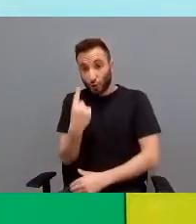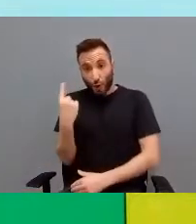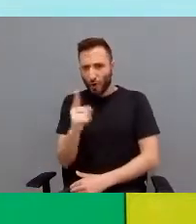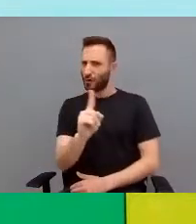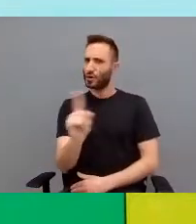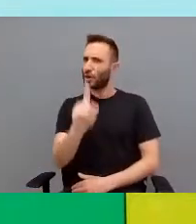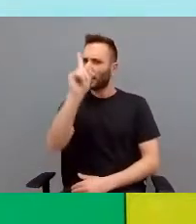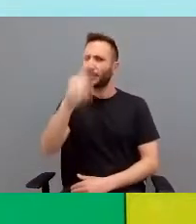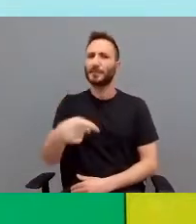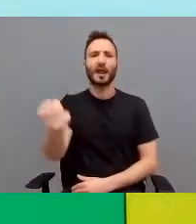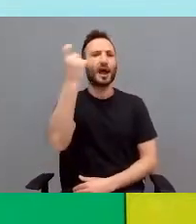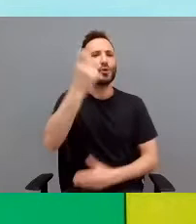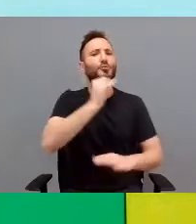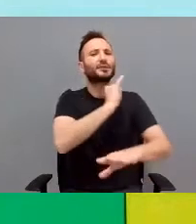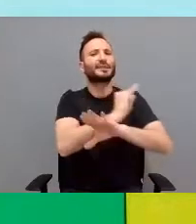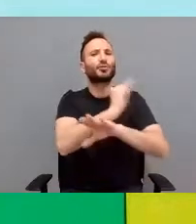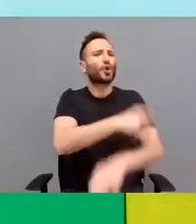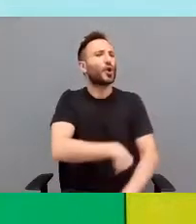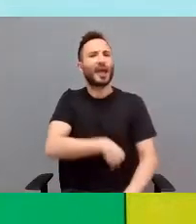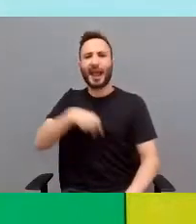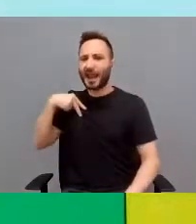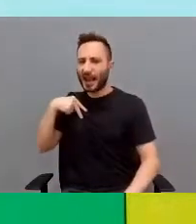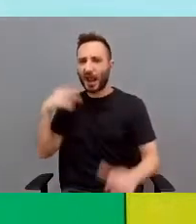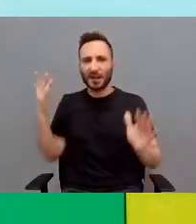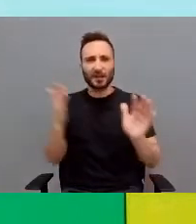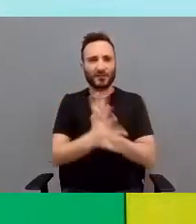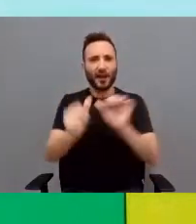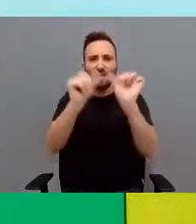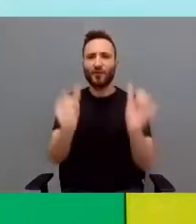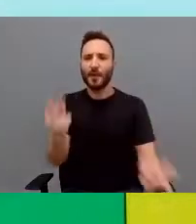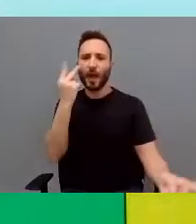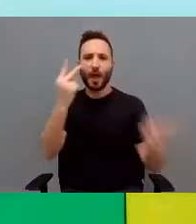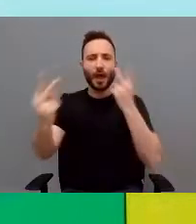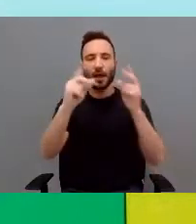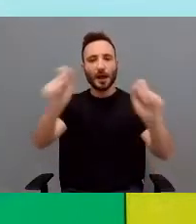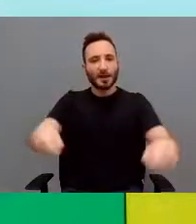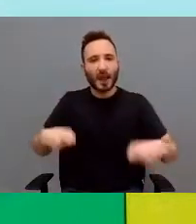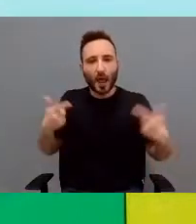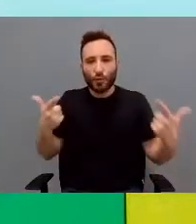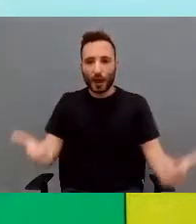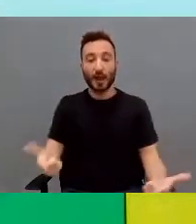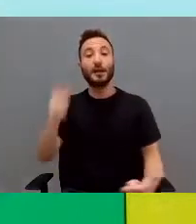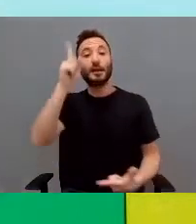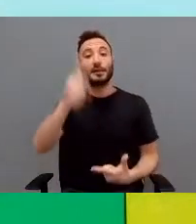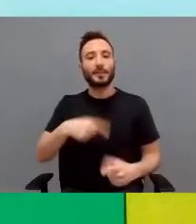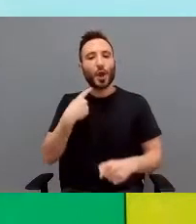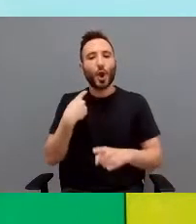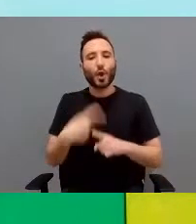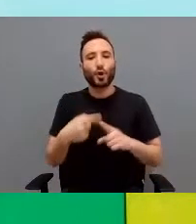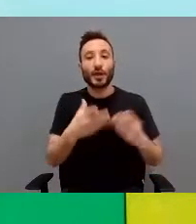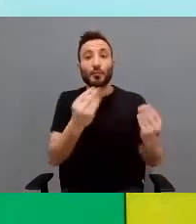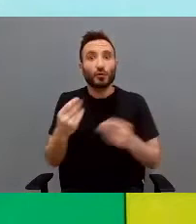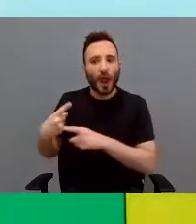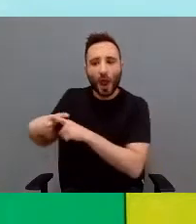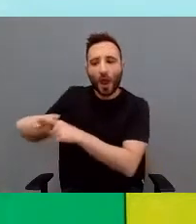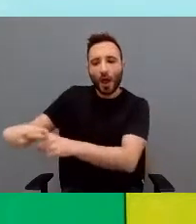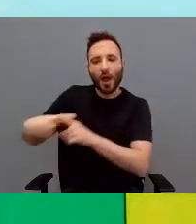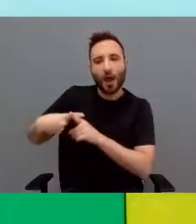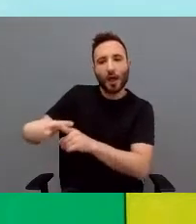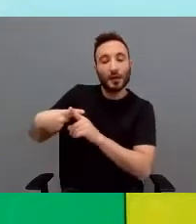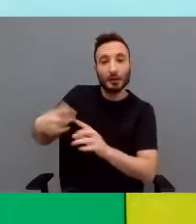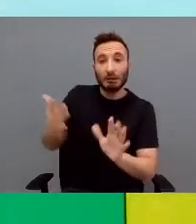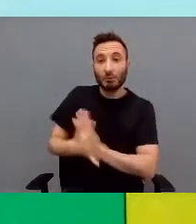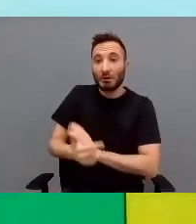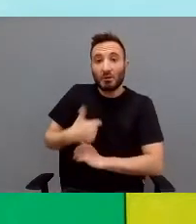sino para todos los alumnos del centro. Se visibiliza de una forma natural y se comparten cosas muchas veces sin